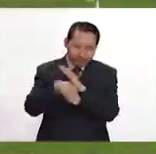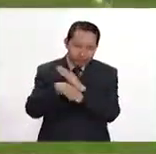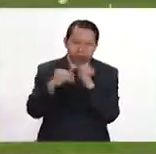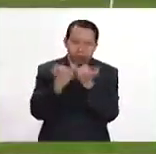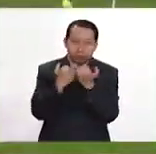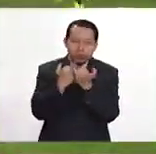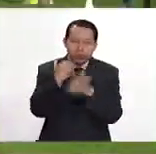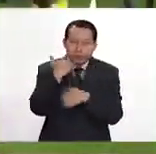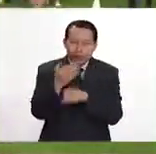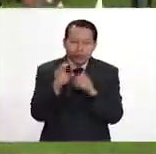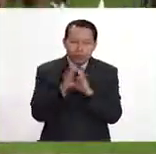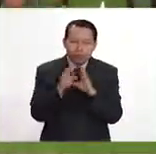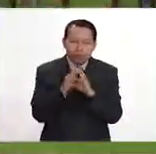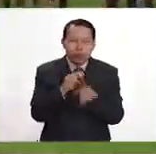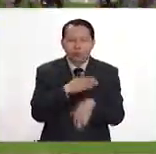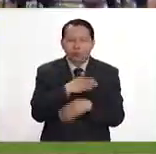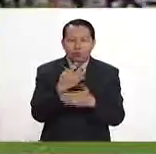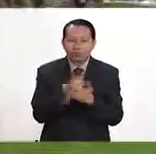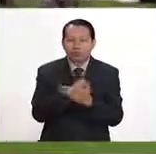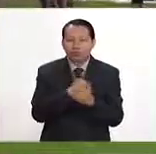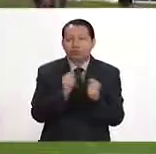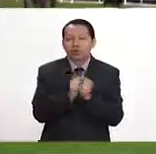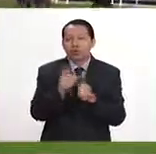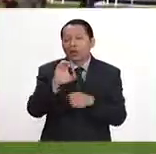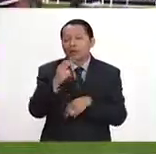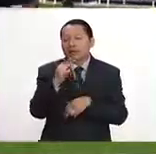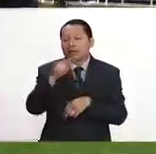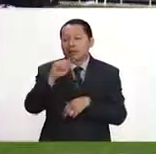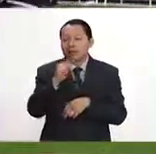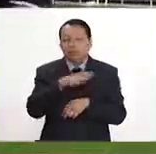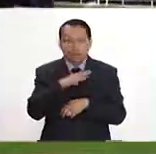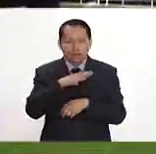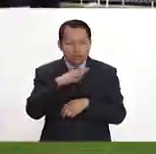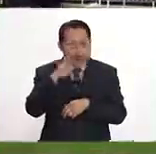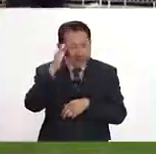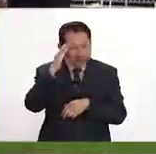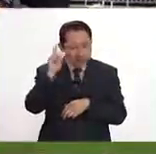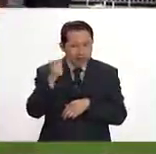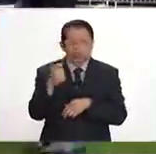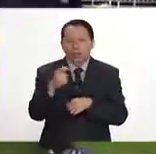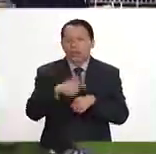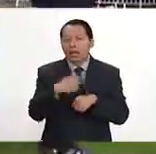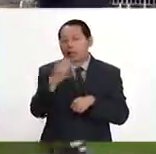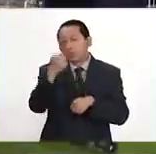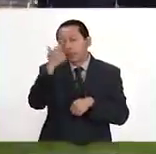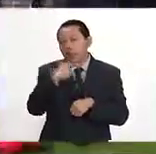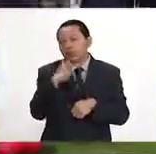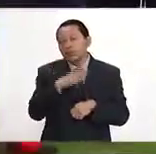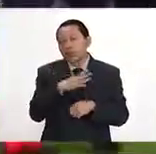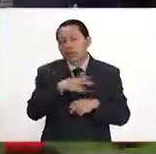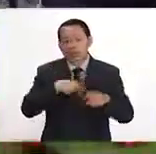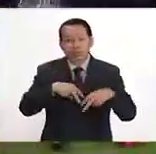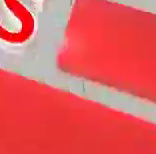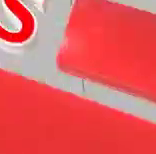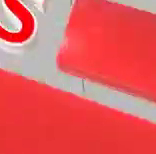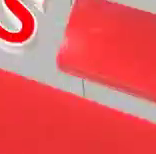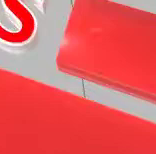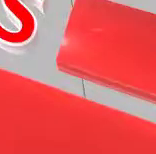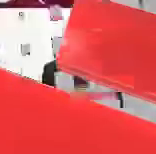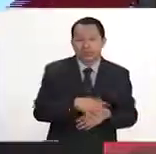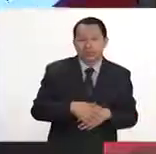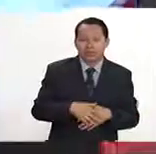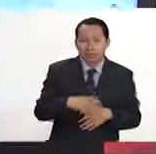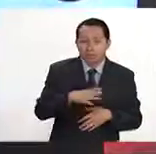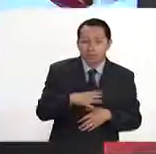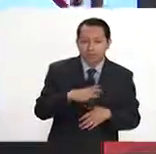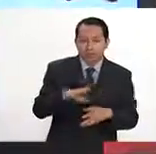trata de buscar una buena victoria con el Chiquis que está dirigiéndolo. Será a las 9 de la noche. Un partido complicado también el que se va a vivir.